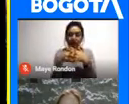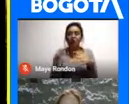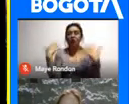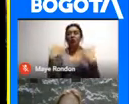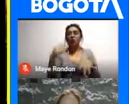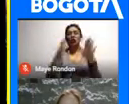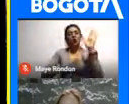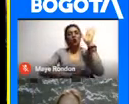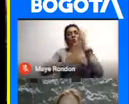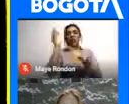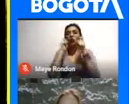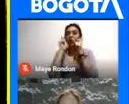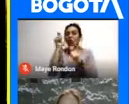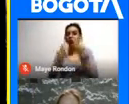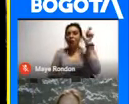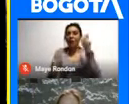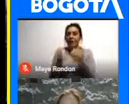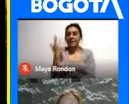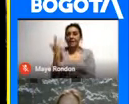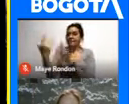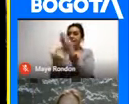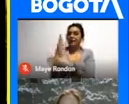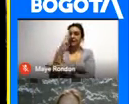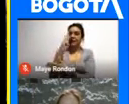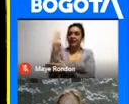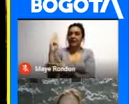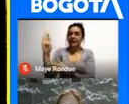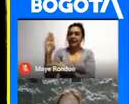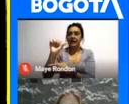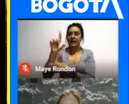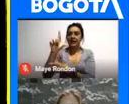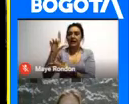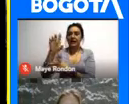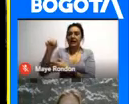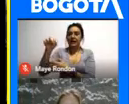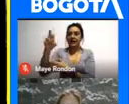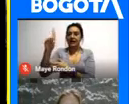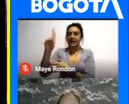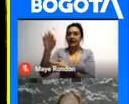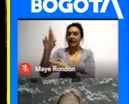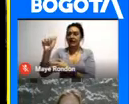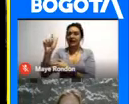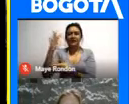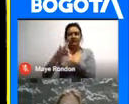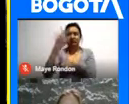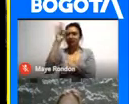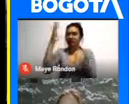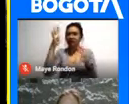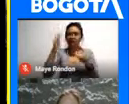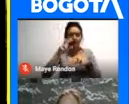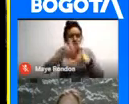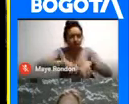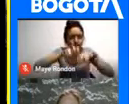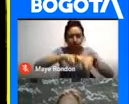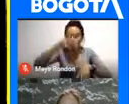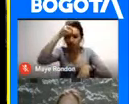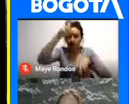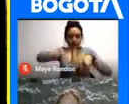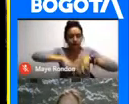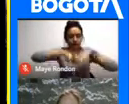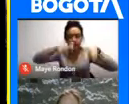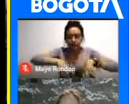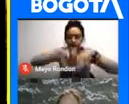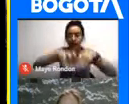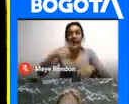humanidad Como el incendio De la biblioteca De Alejandría Eran seres espirituales Que cultivaban la tierra La